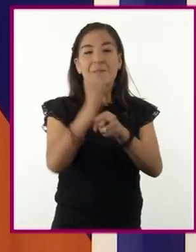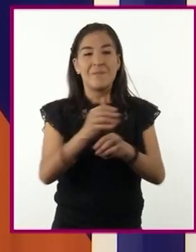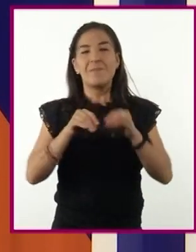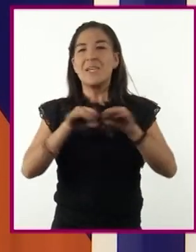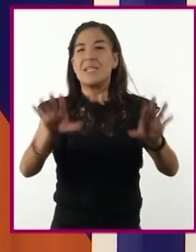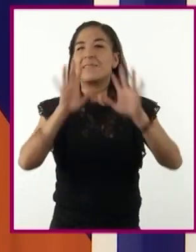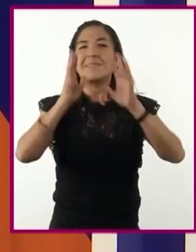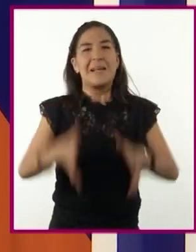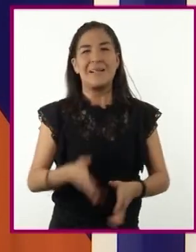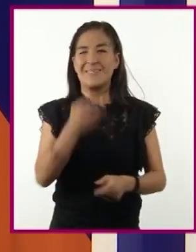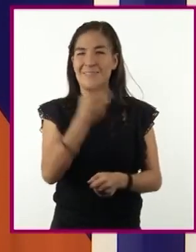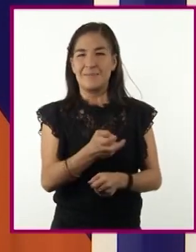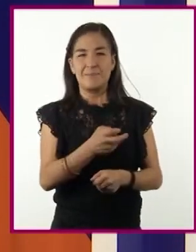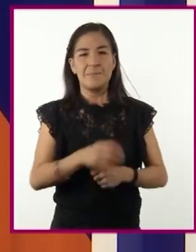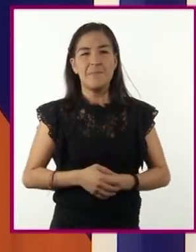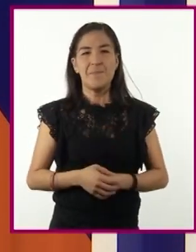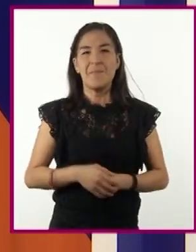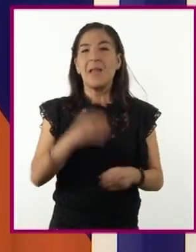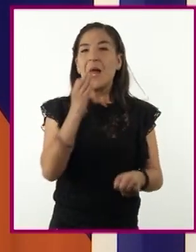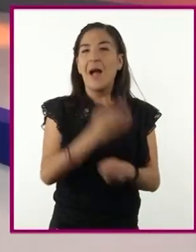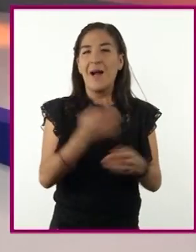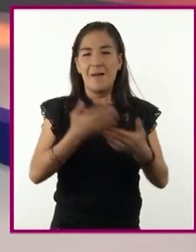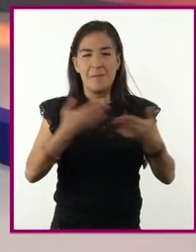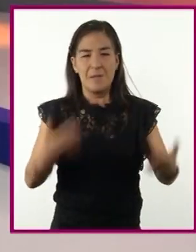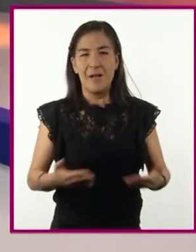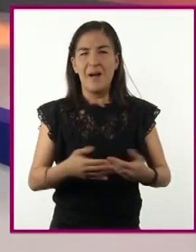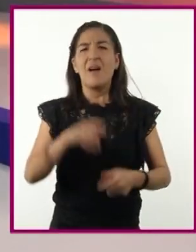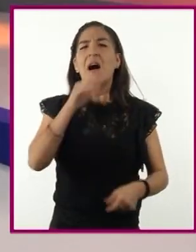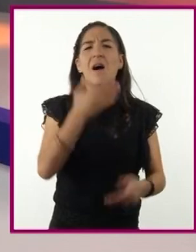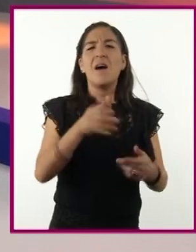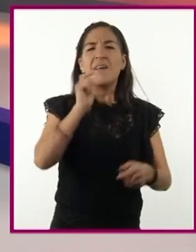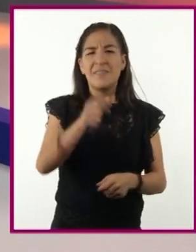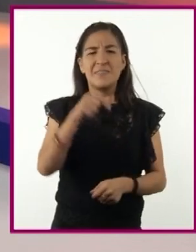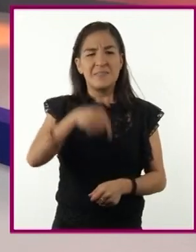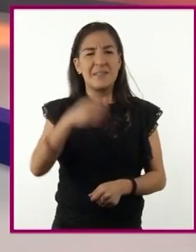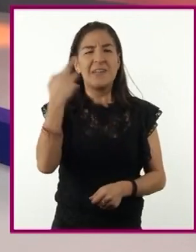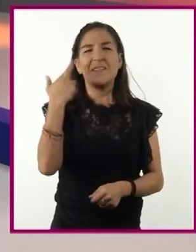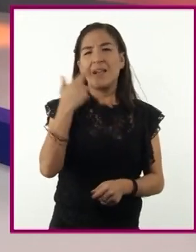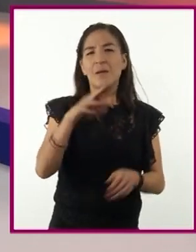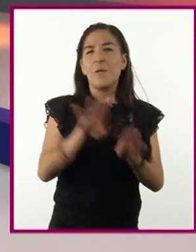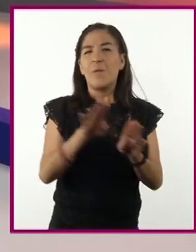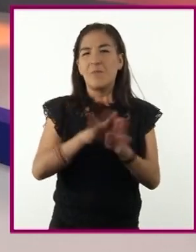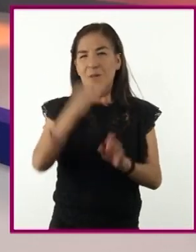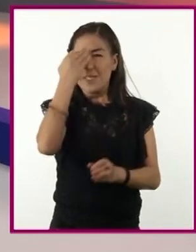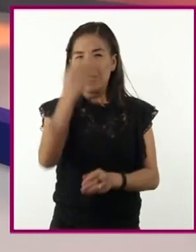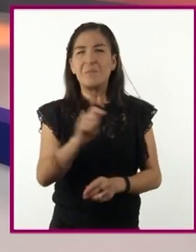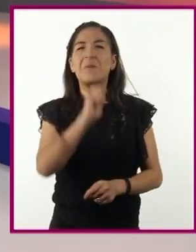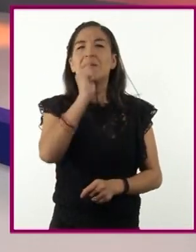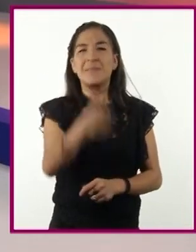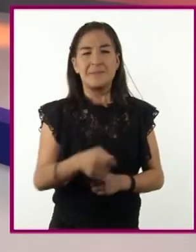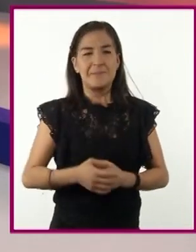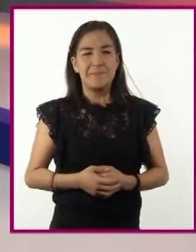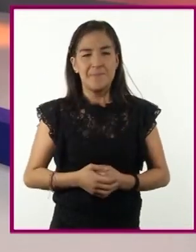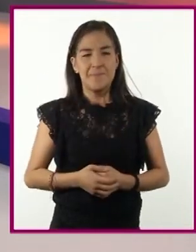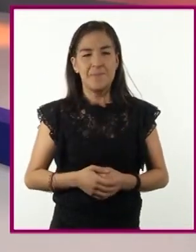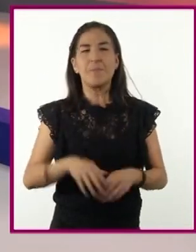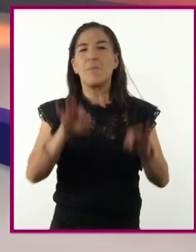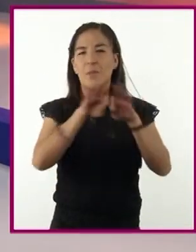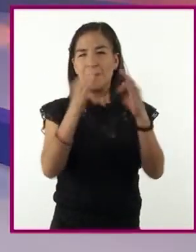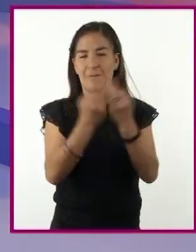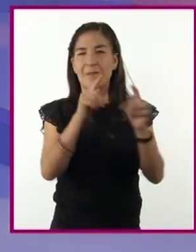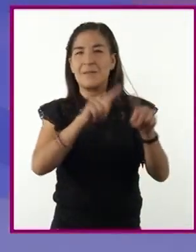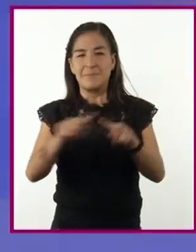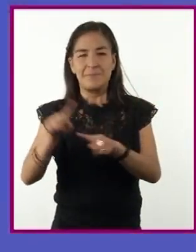acaba de ocurrir, aquí y ahora. La relevancia de la radio en la actualidad queda de manifiesto en las siguientes formas.